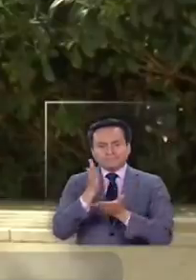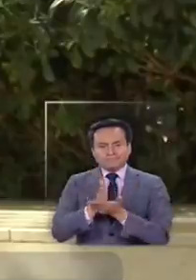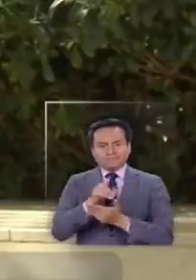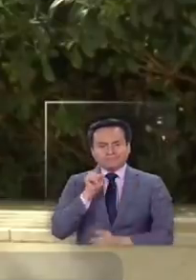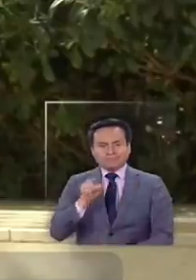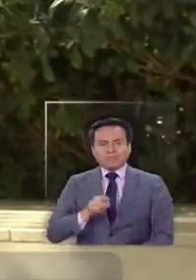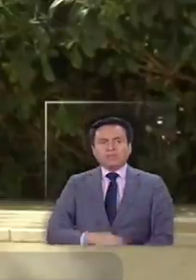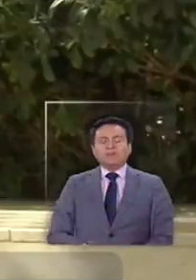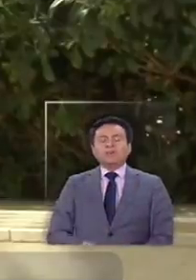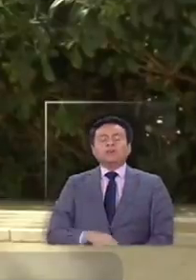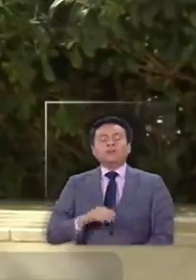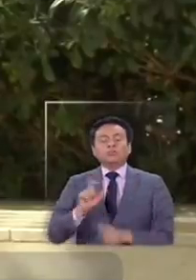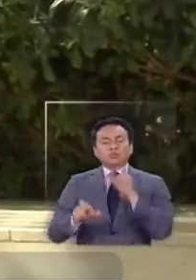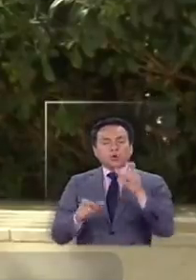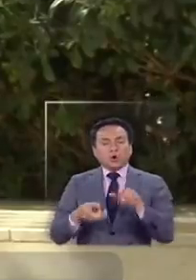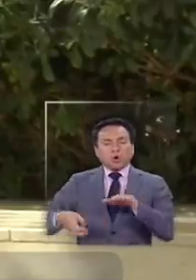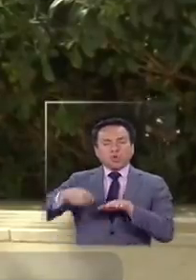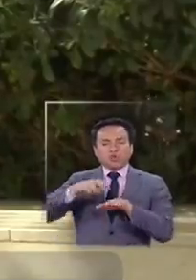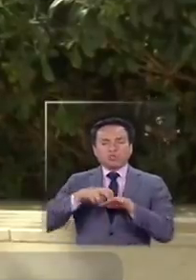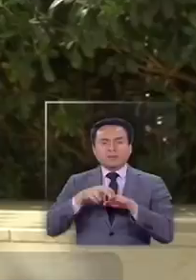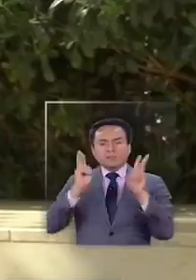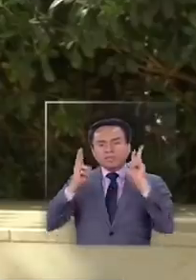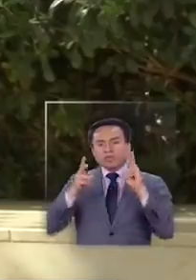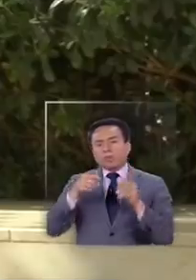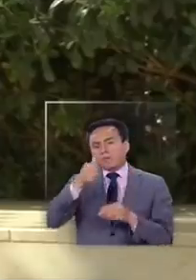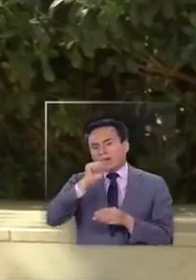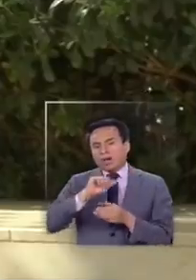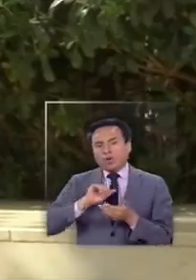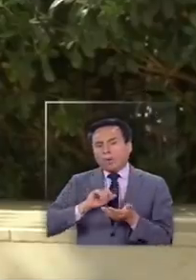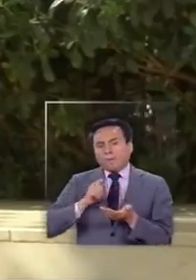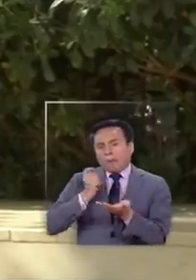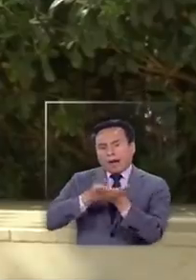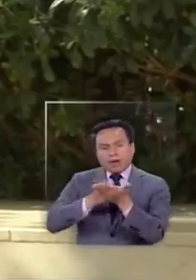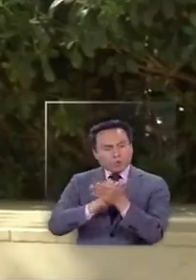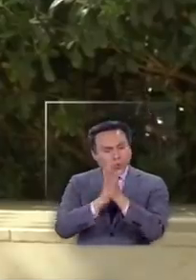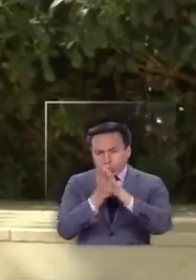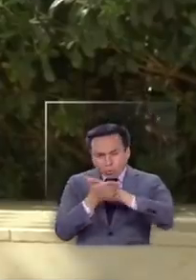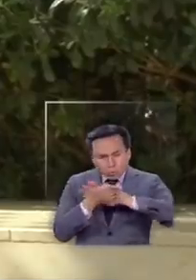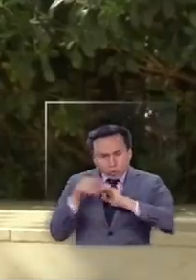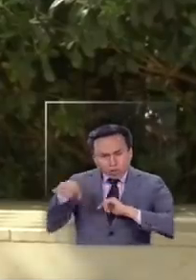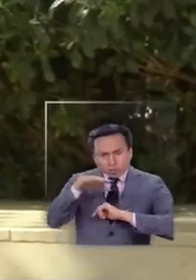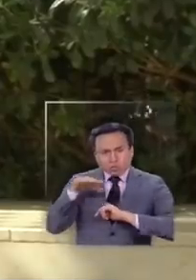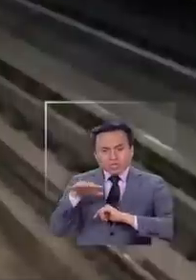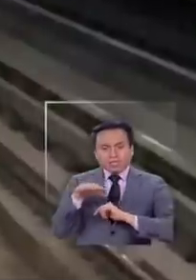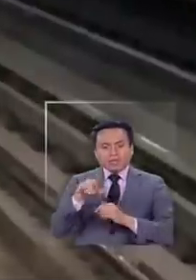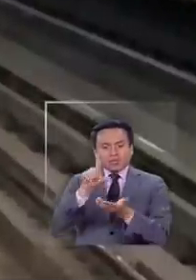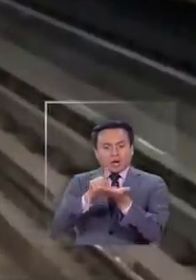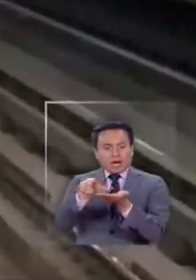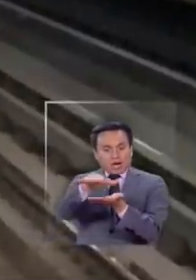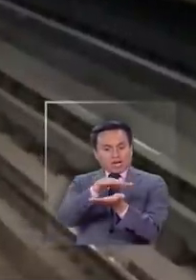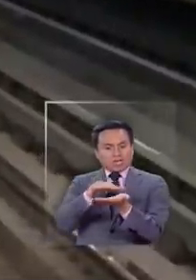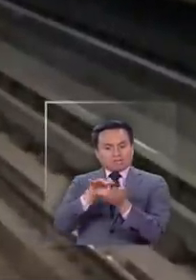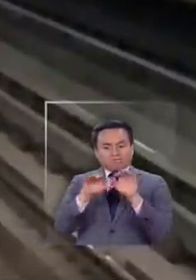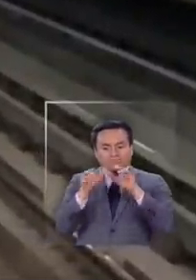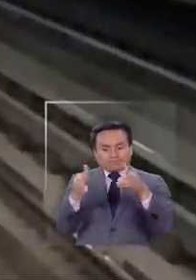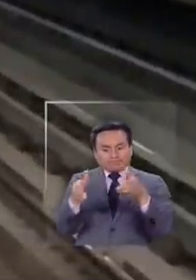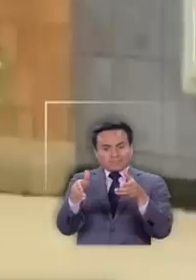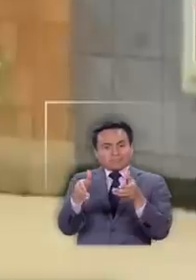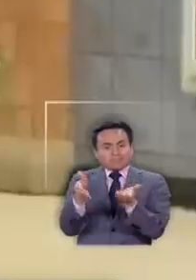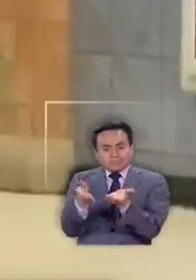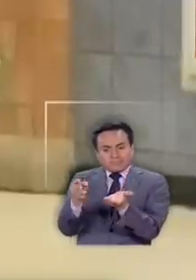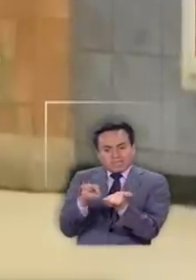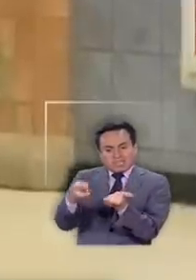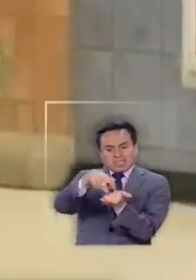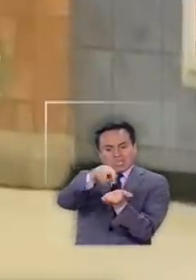El hecho de que todos los pasajeros del transporte público, privado o pagado, están en un área confinada. Y por lo tanto, la posibilidad